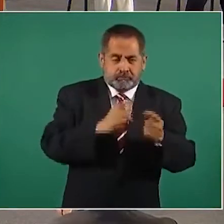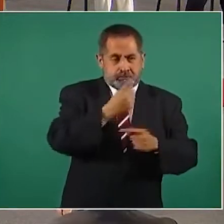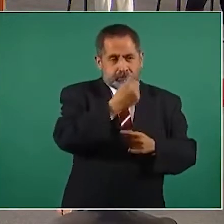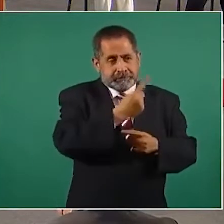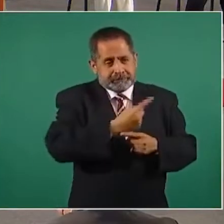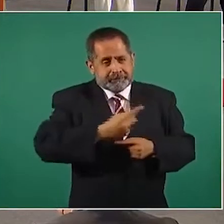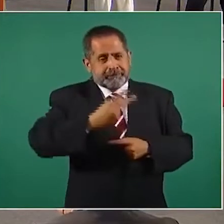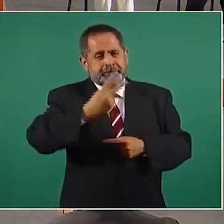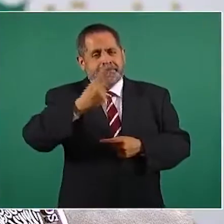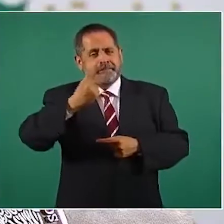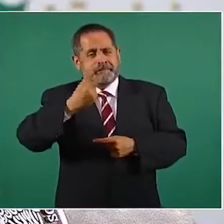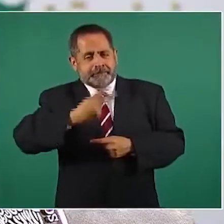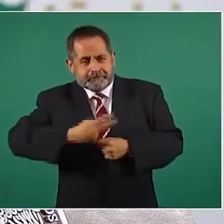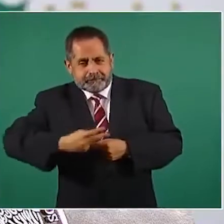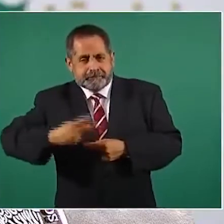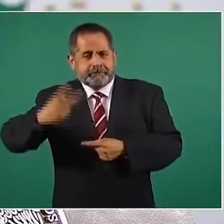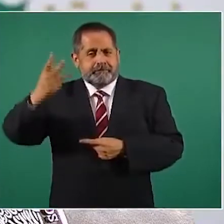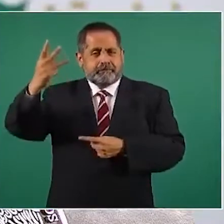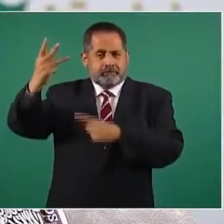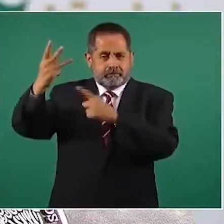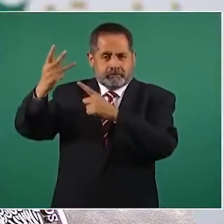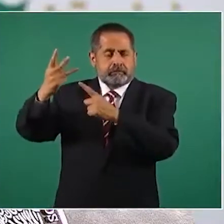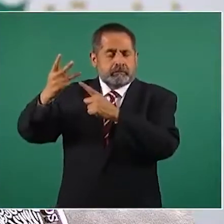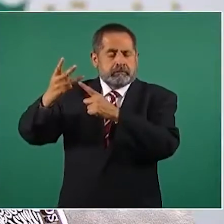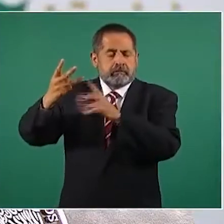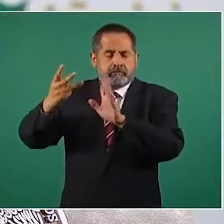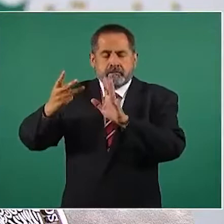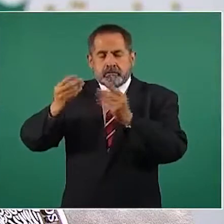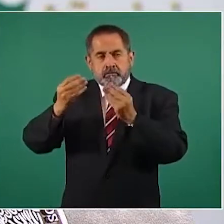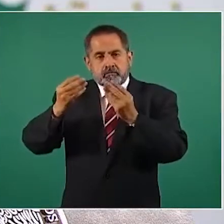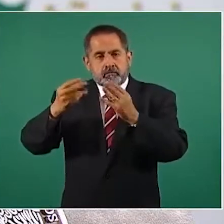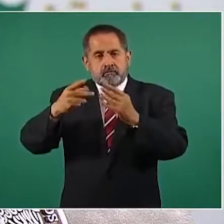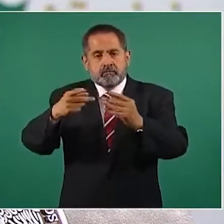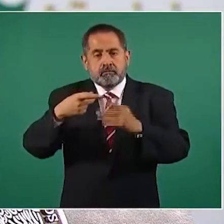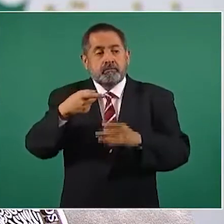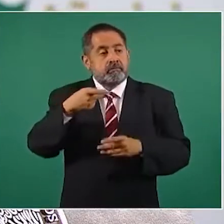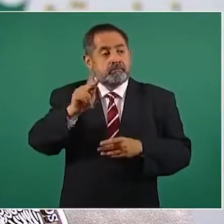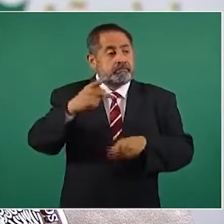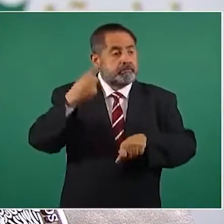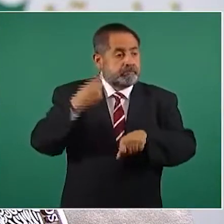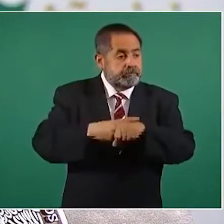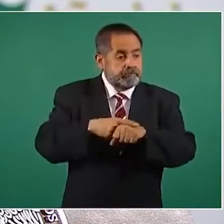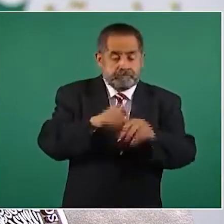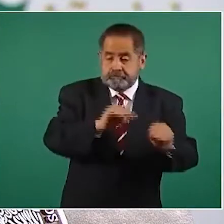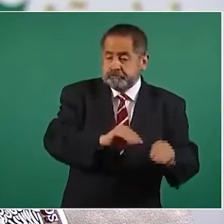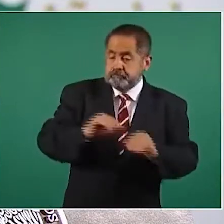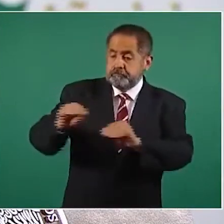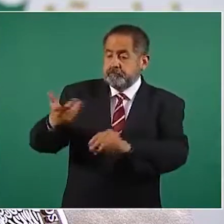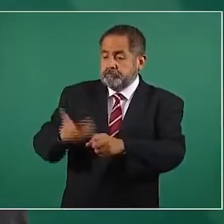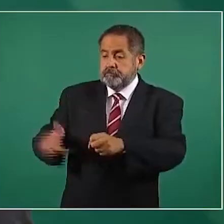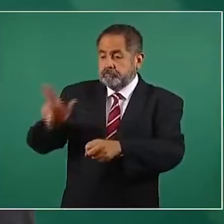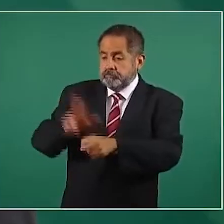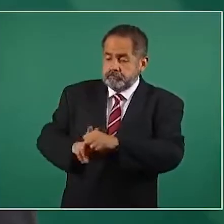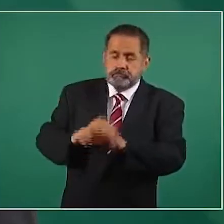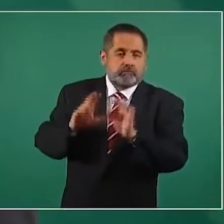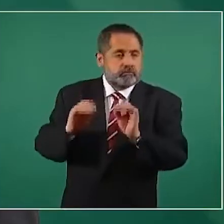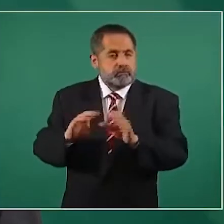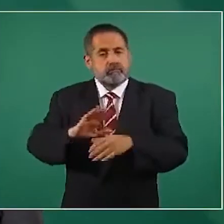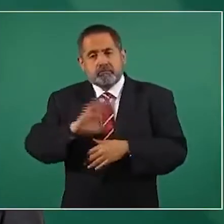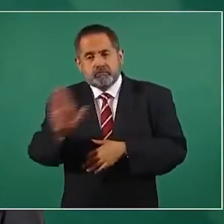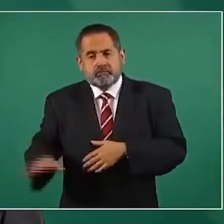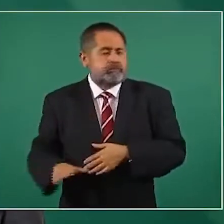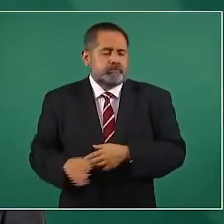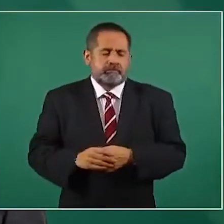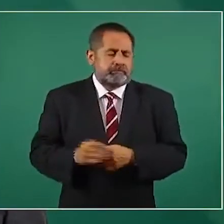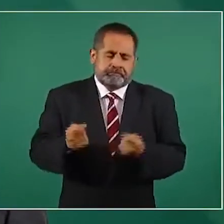aumentan los casos, la proporción de personas que llegan al hospital o que tristemente pierden la vida es menor,